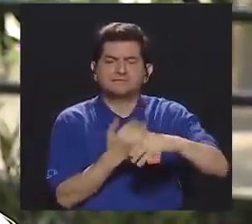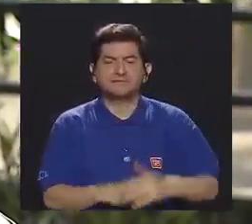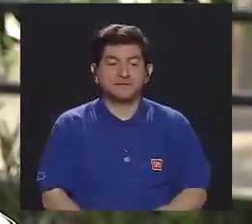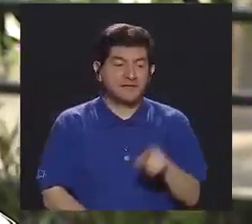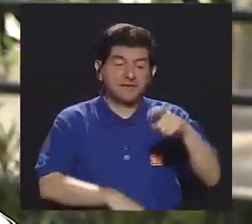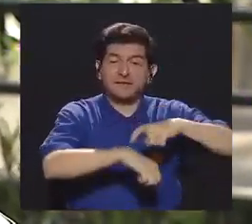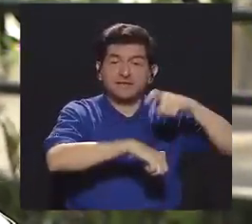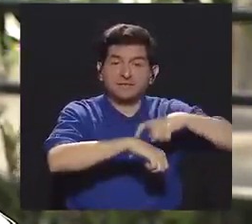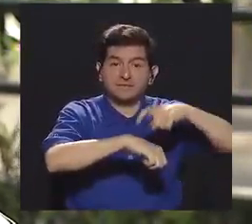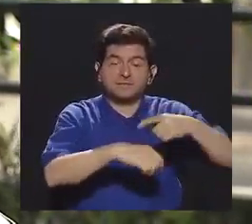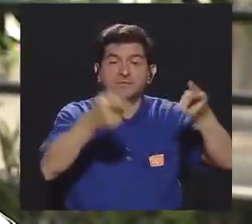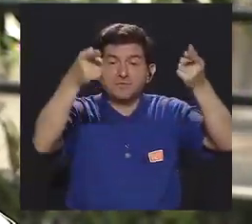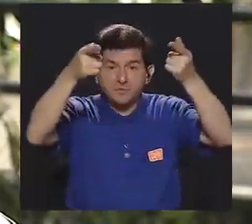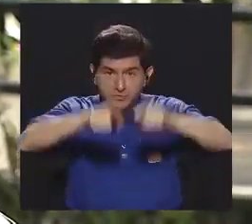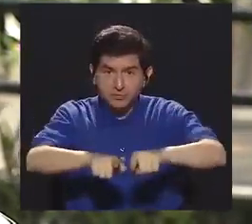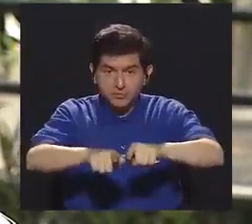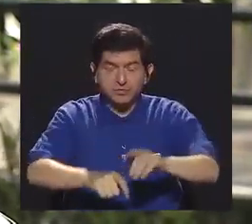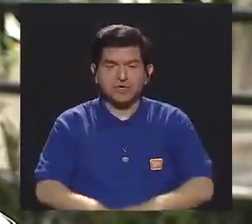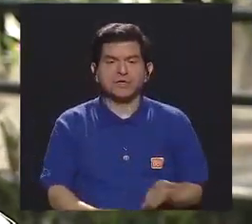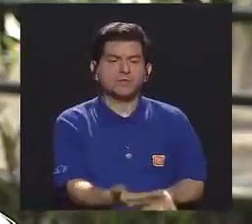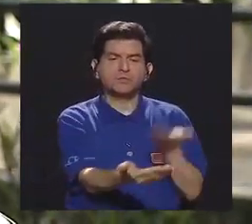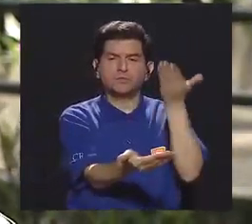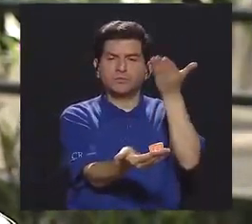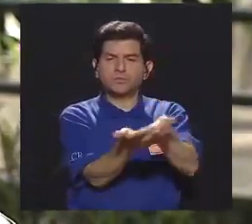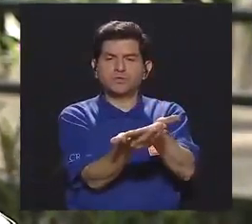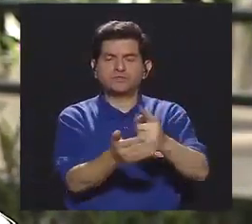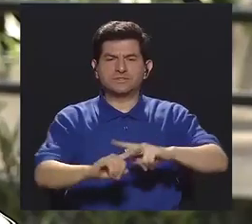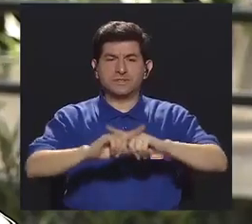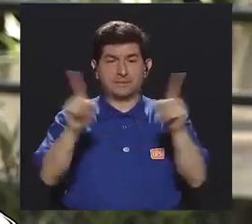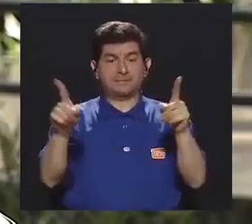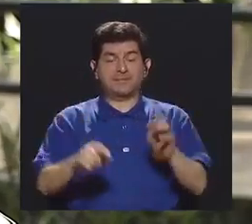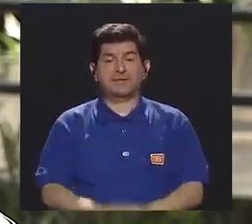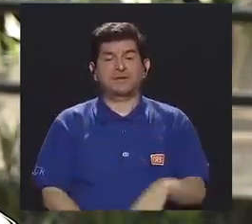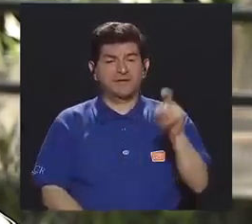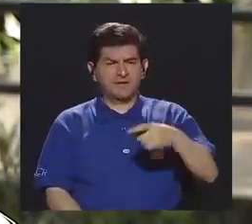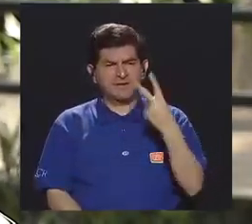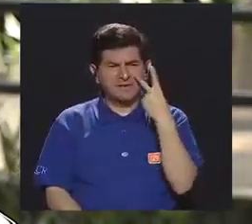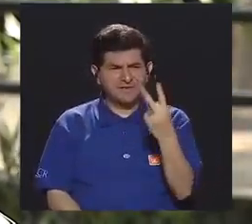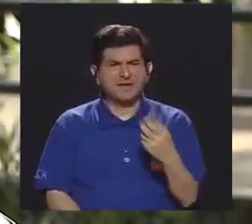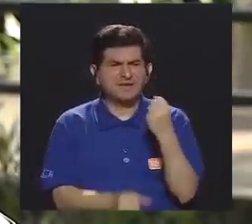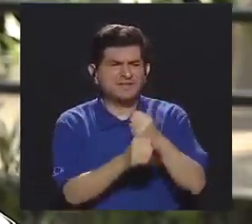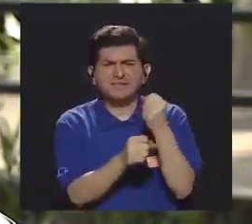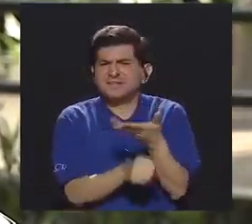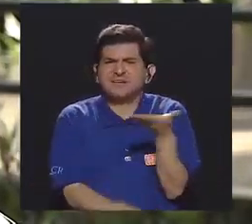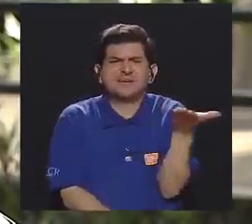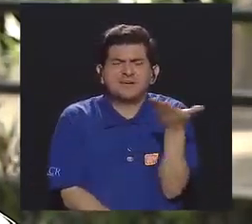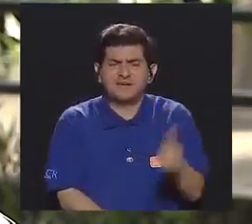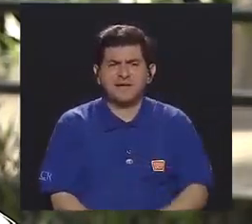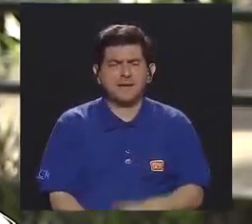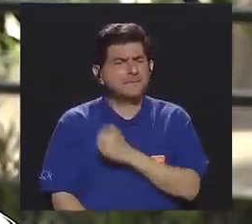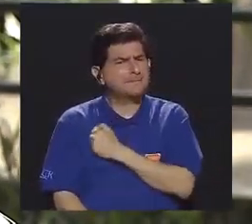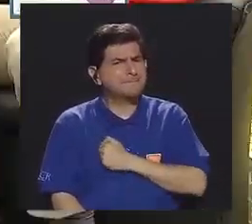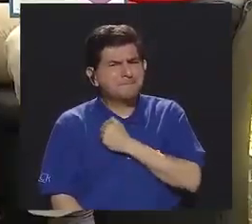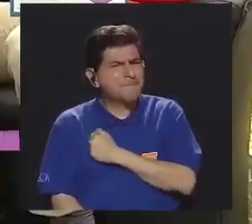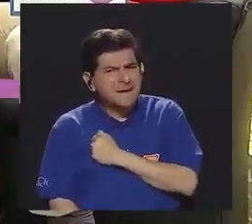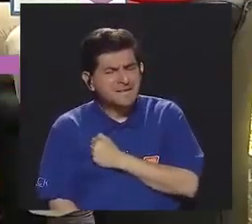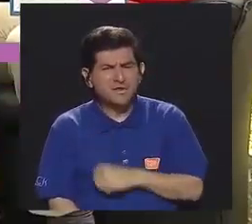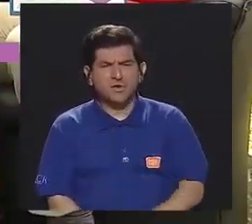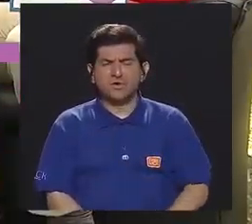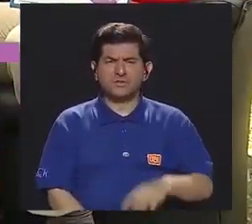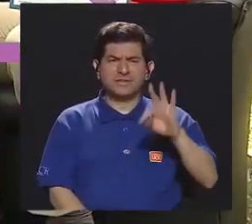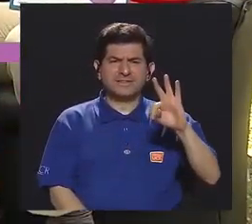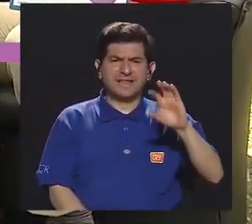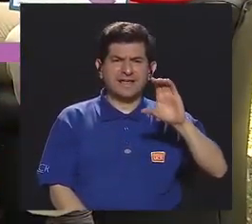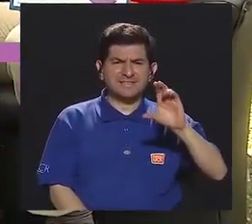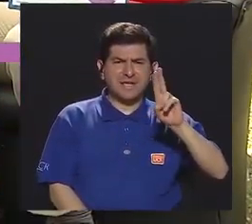proyecto y ahí fue cuando se dio la propuesta, pero para eso teníamos que ver en qué vamos a trabajar. Perdón, pero